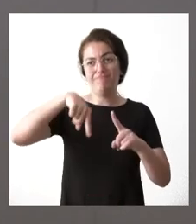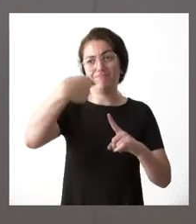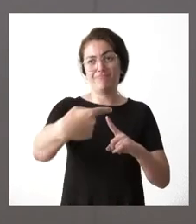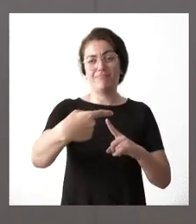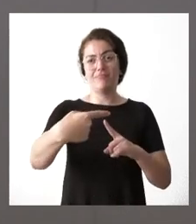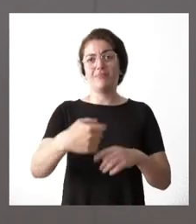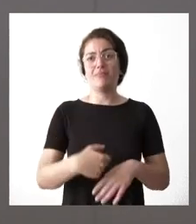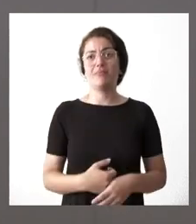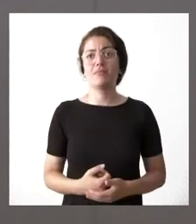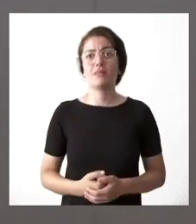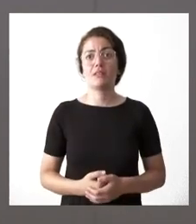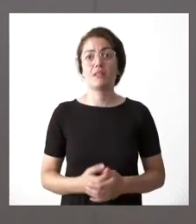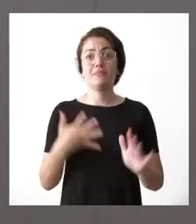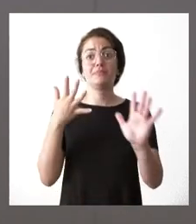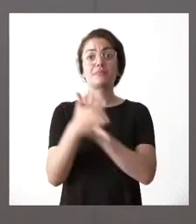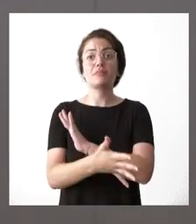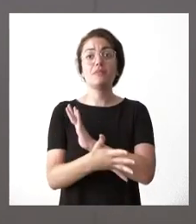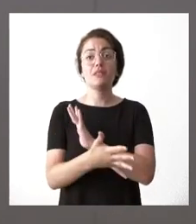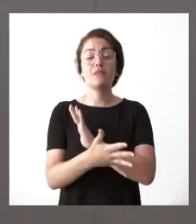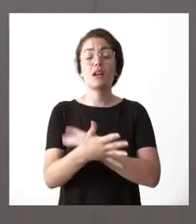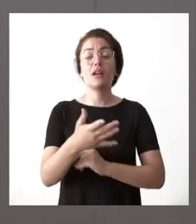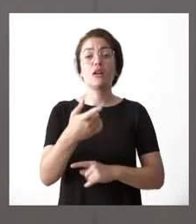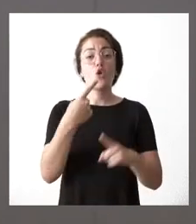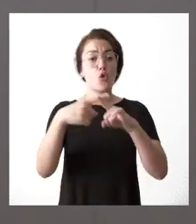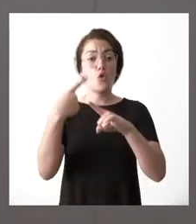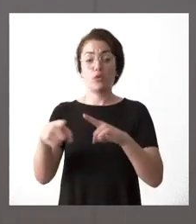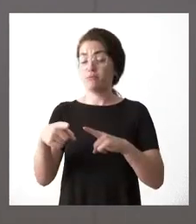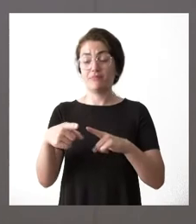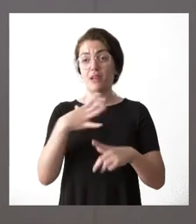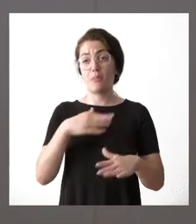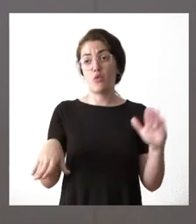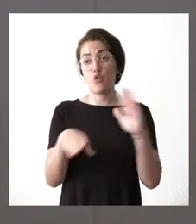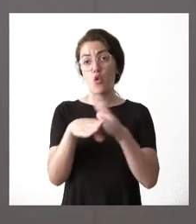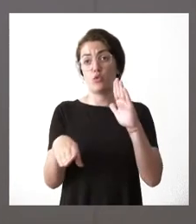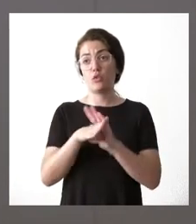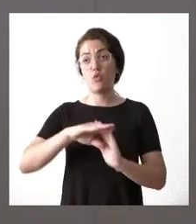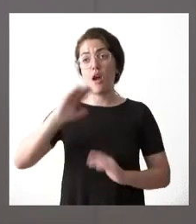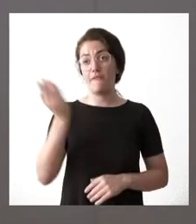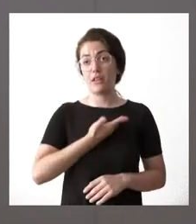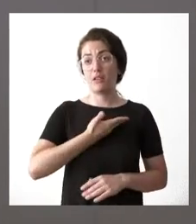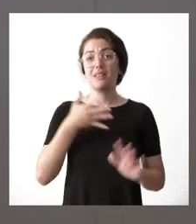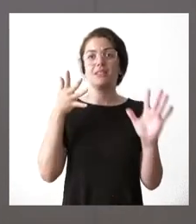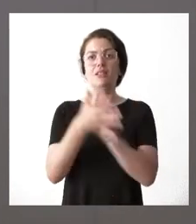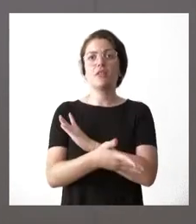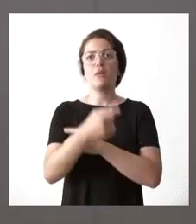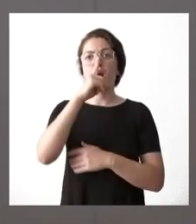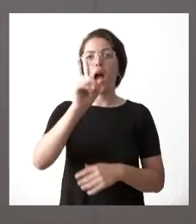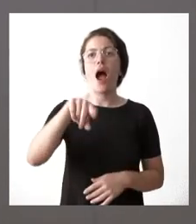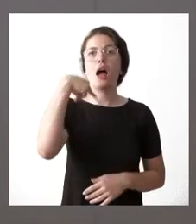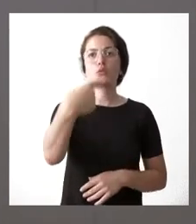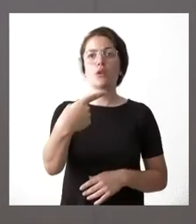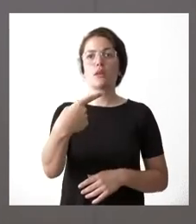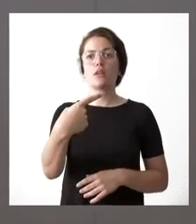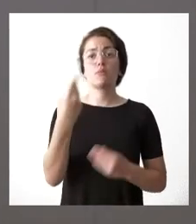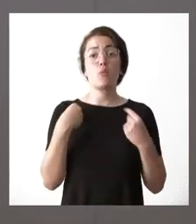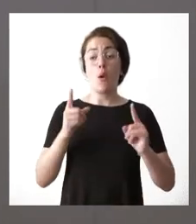factores que estamos atravesando pues sigan asistentes en el tiempo pues las previsiones para el año 2023 pues seguirán